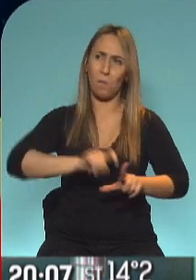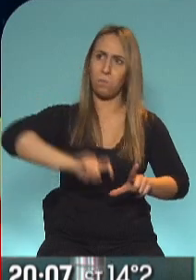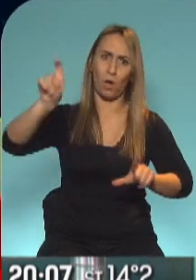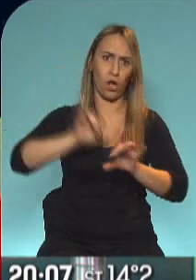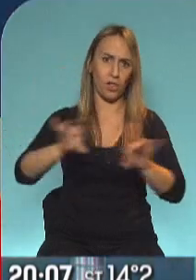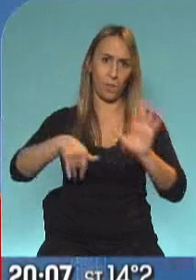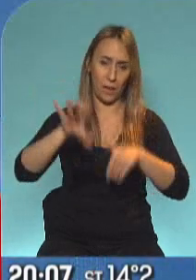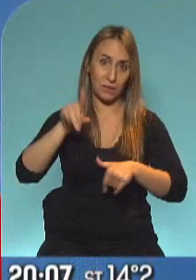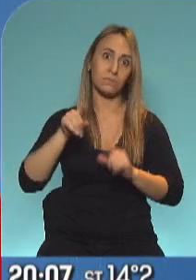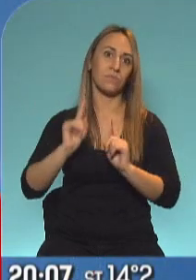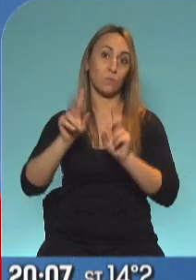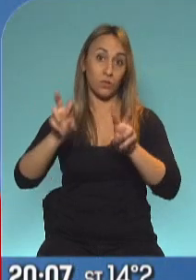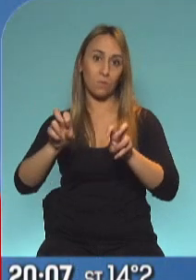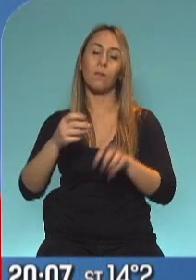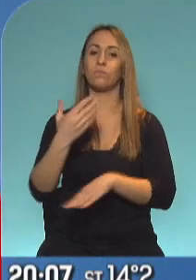Fernández.